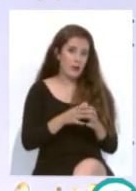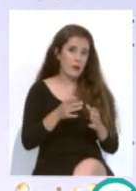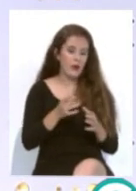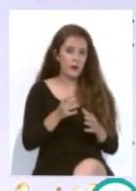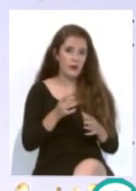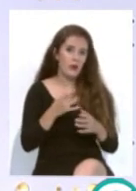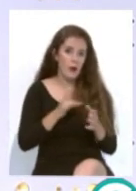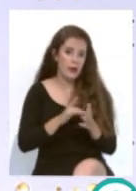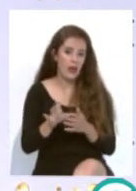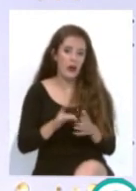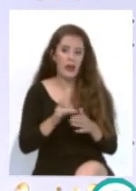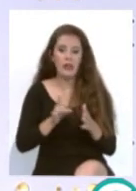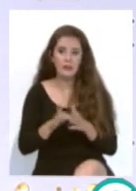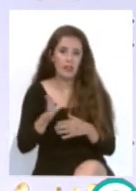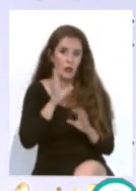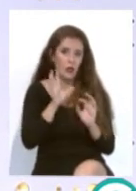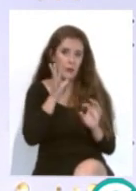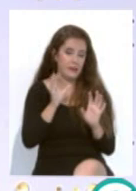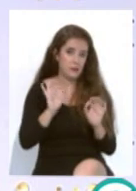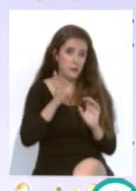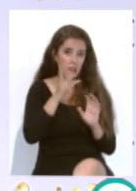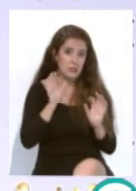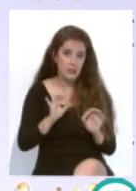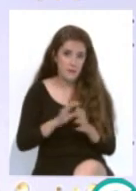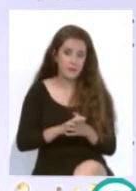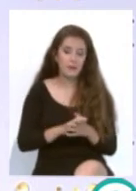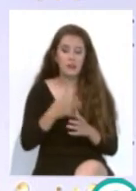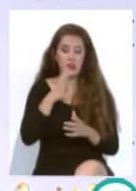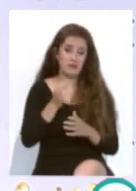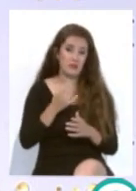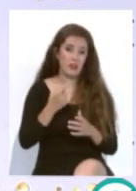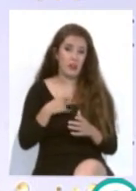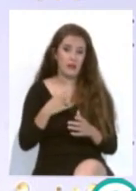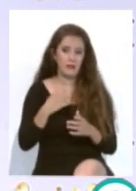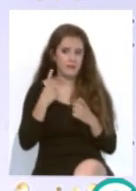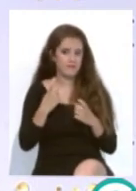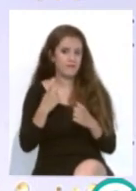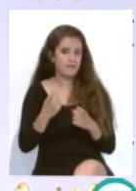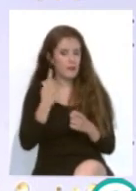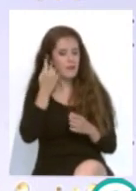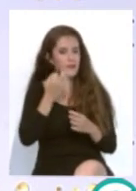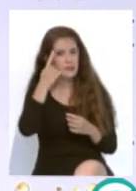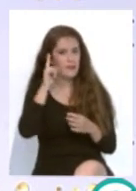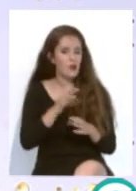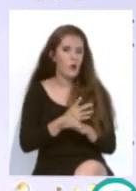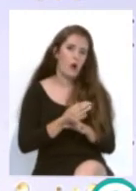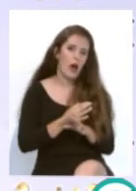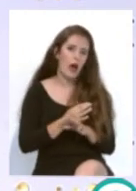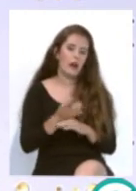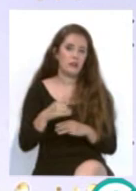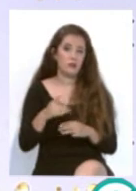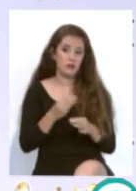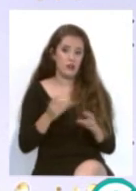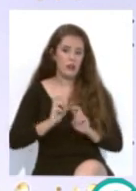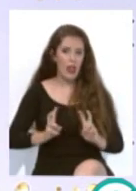algún nivel tendrá que dar y cuando a lo mejor venga aquí el domingo ya jugándosela toda a tumba abierta pues quizás haya que saber jugar también con esos